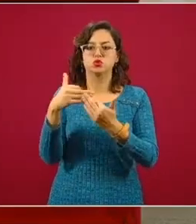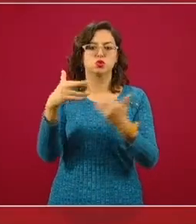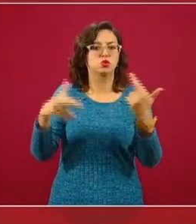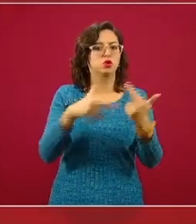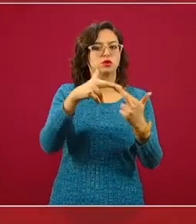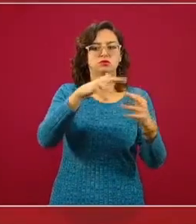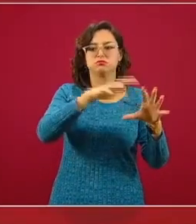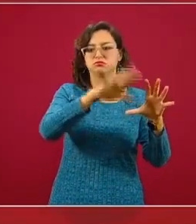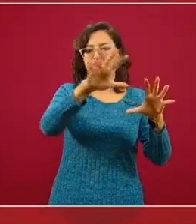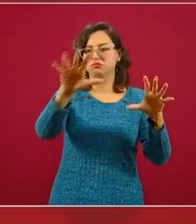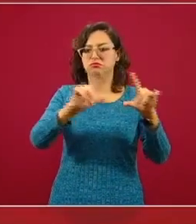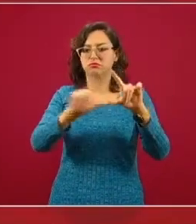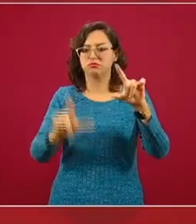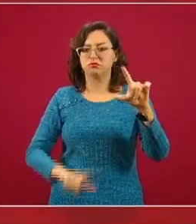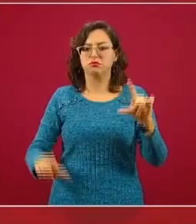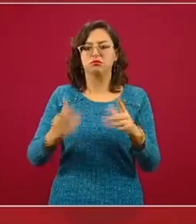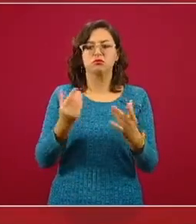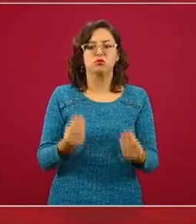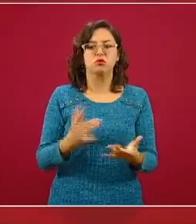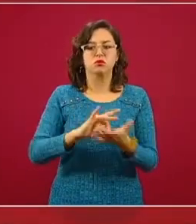país. Muchas gracias, Eva Gixi.